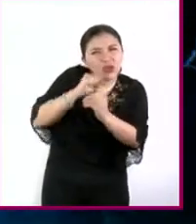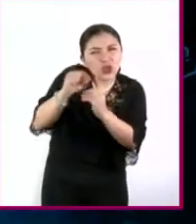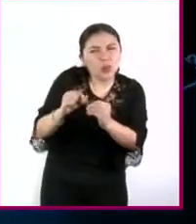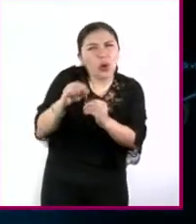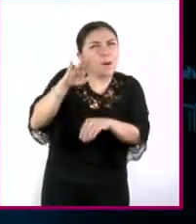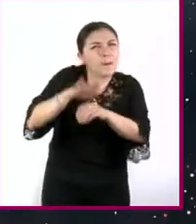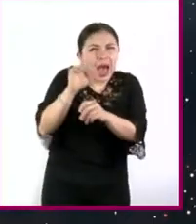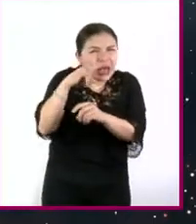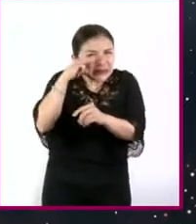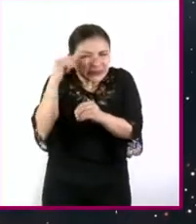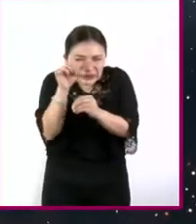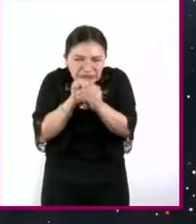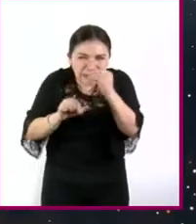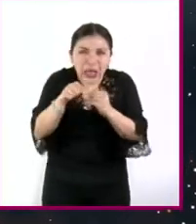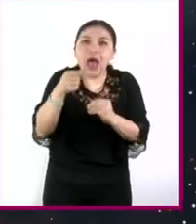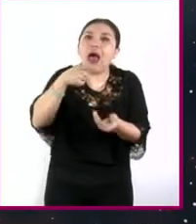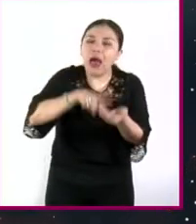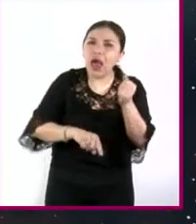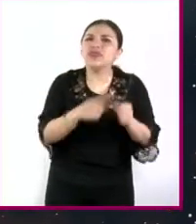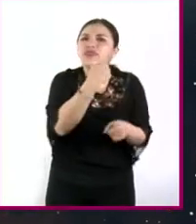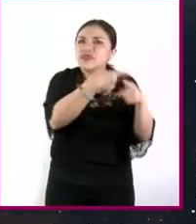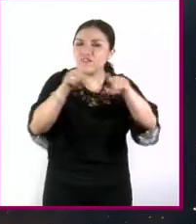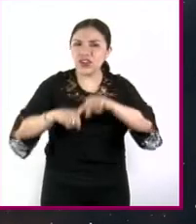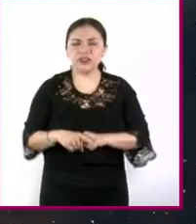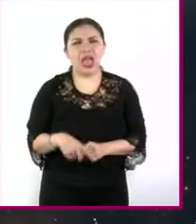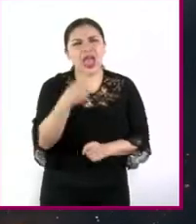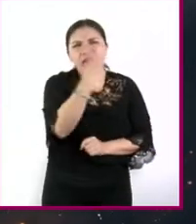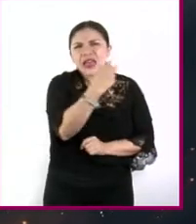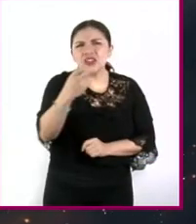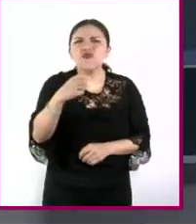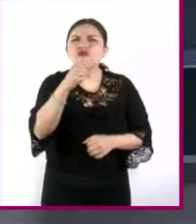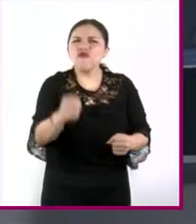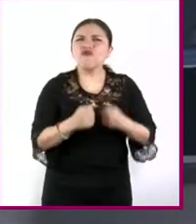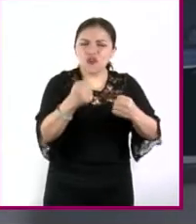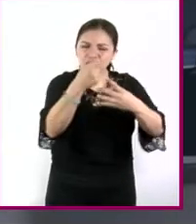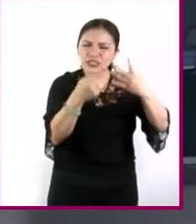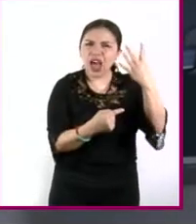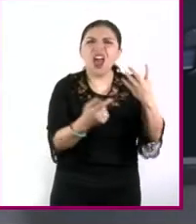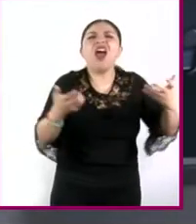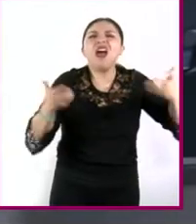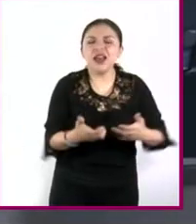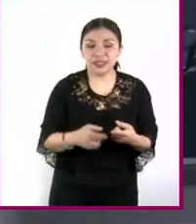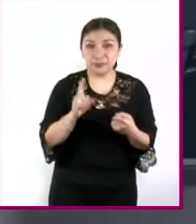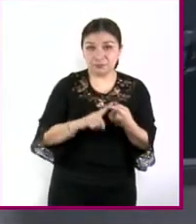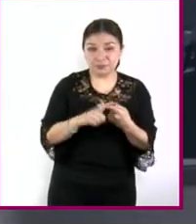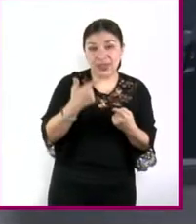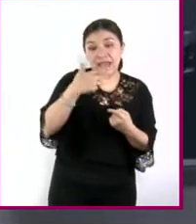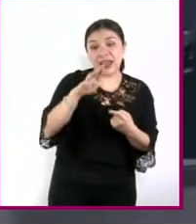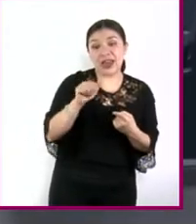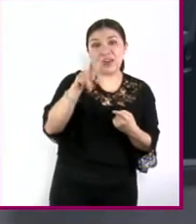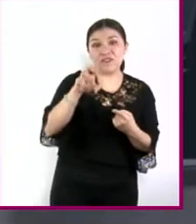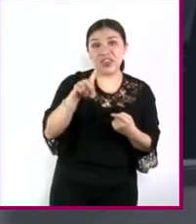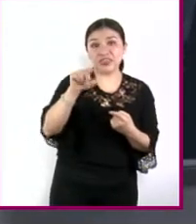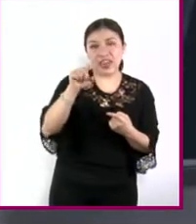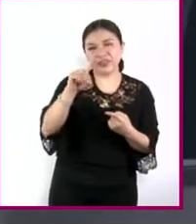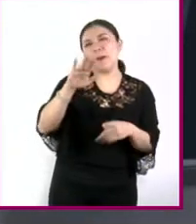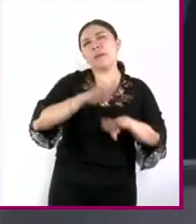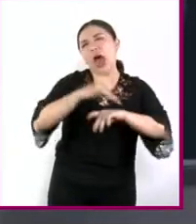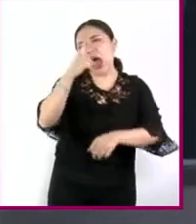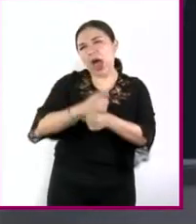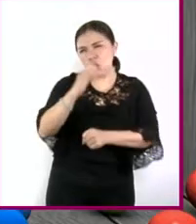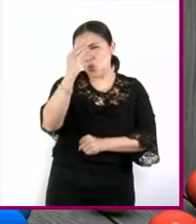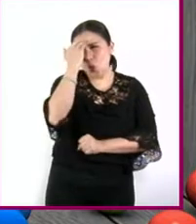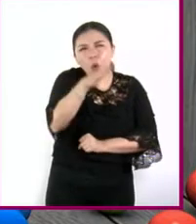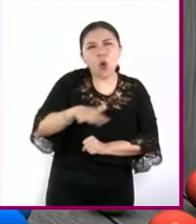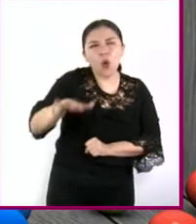y neutrones que hace cada una de estas fuerzas la fuerza gravitatoria es la más famosa de las cuatro y es la